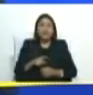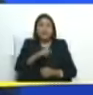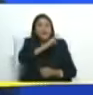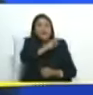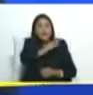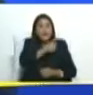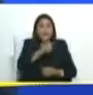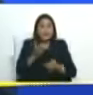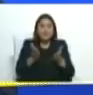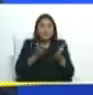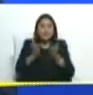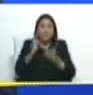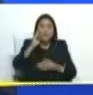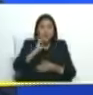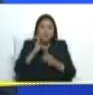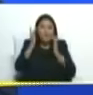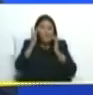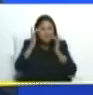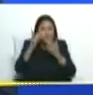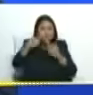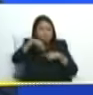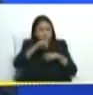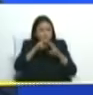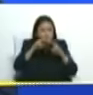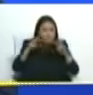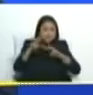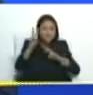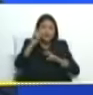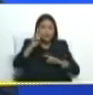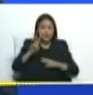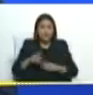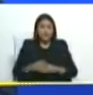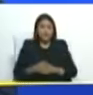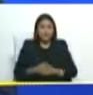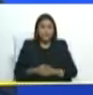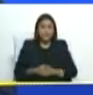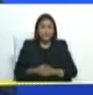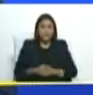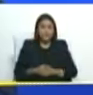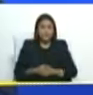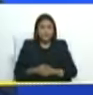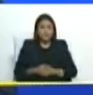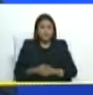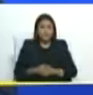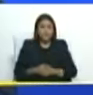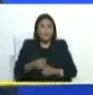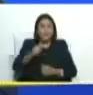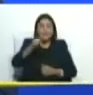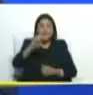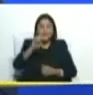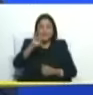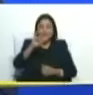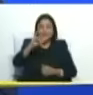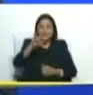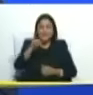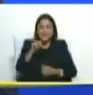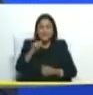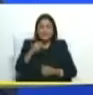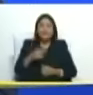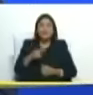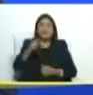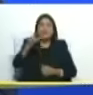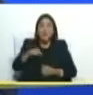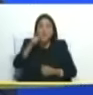Servicio Bolivariano de Inteligencia Nacional, el Glorioso Sevin, el General en Jefe